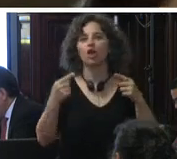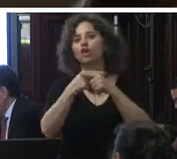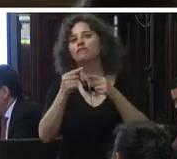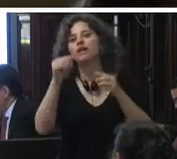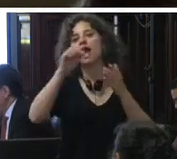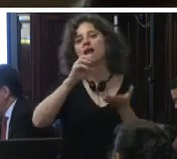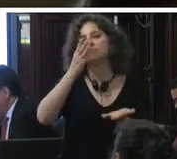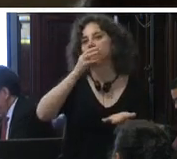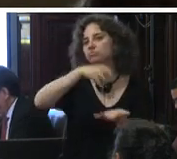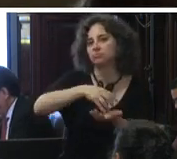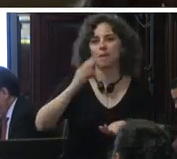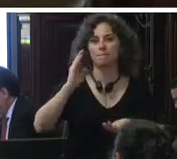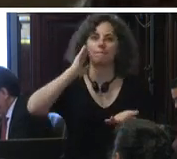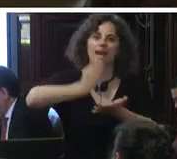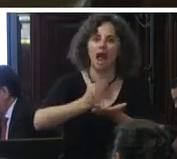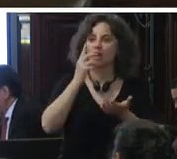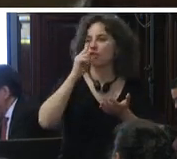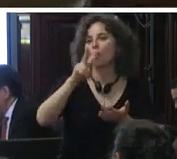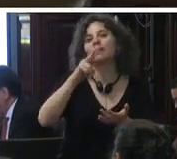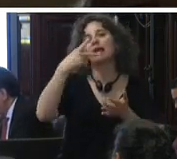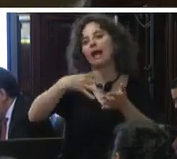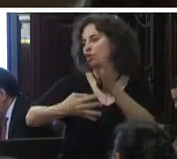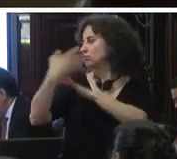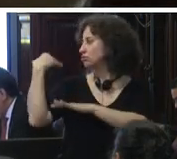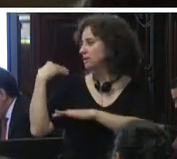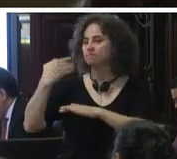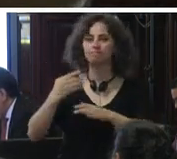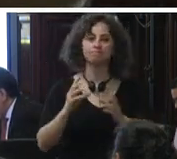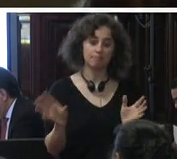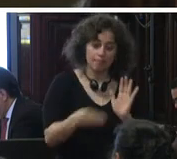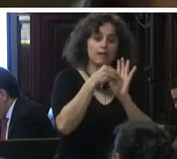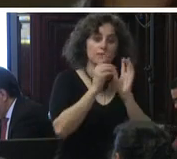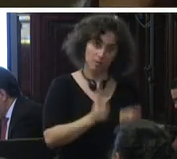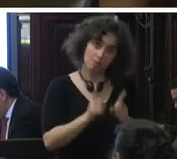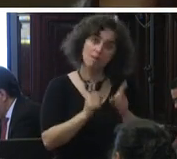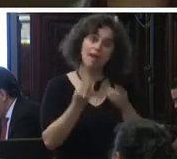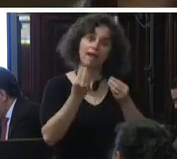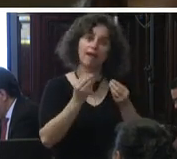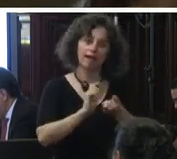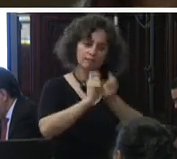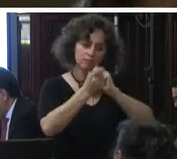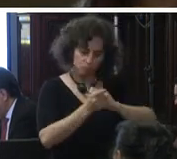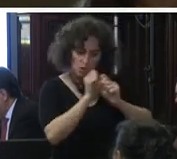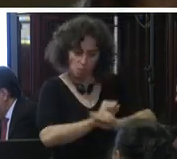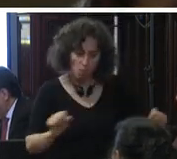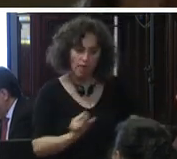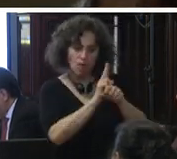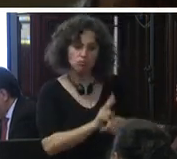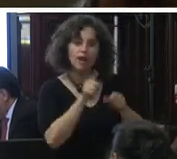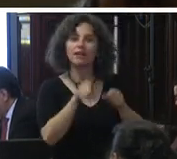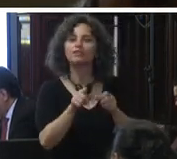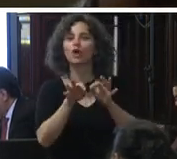penal publicada en 2014 cabe agregar que para la adecuada instrumentación de los mecanismos